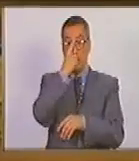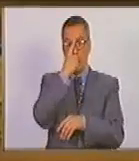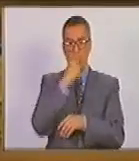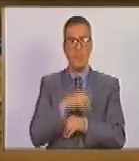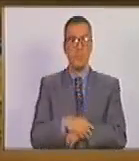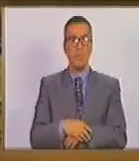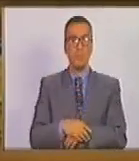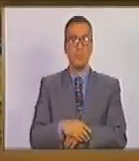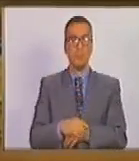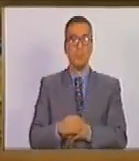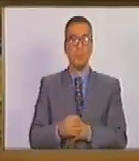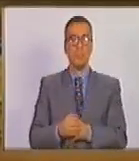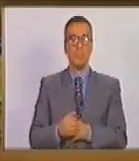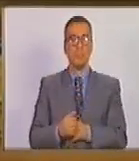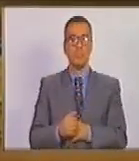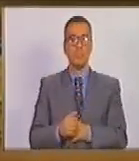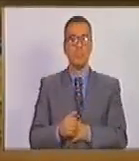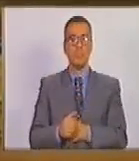Voy a dejar...